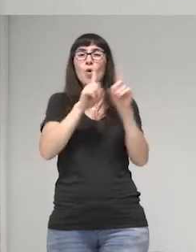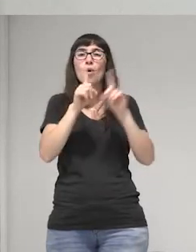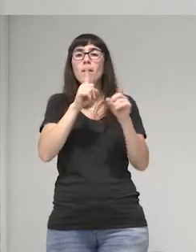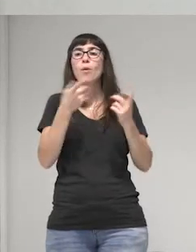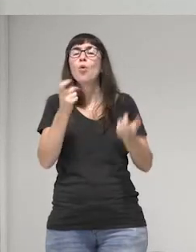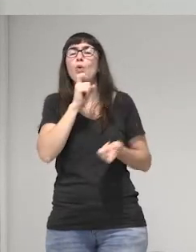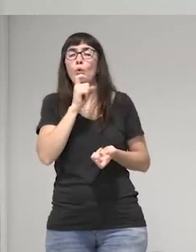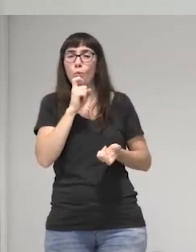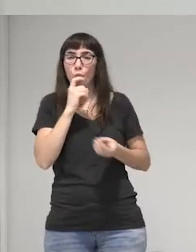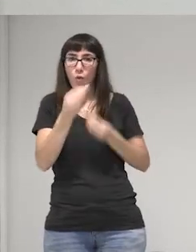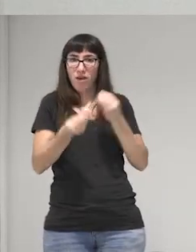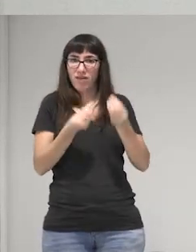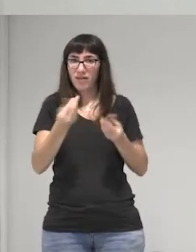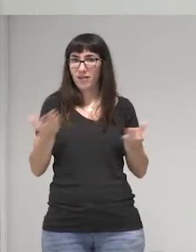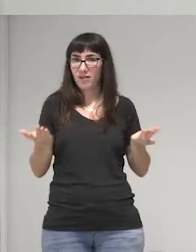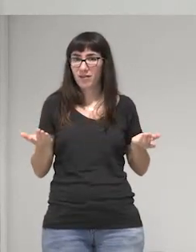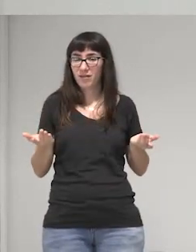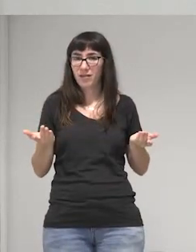hacen